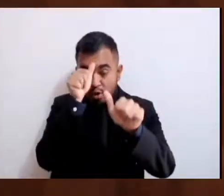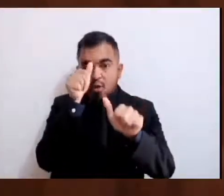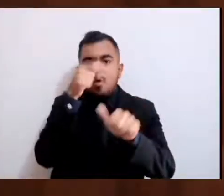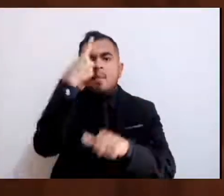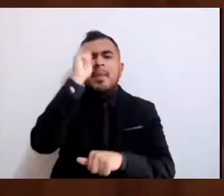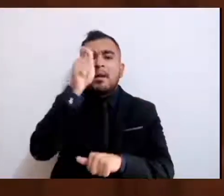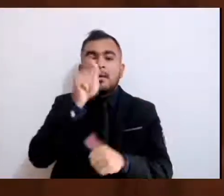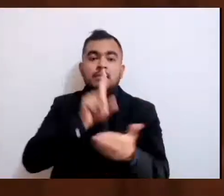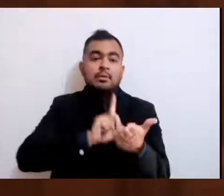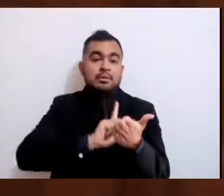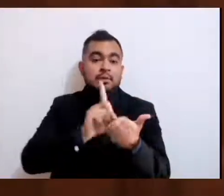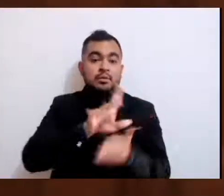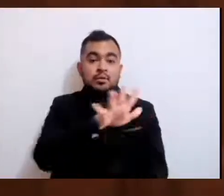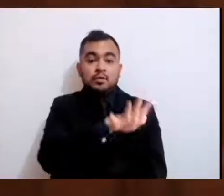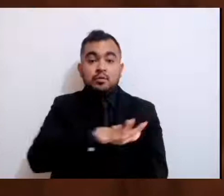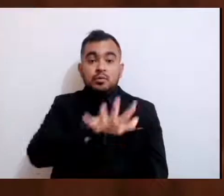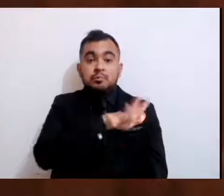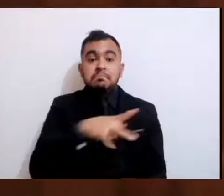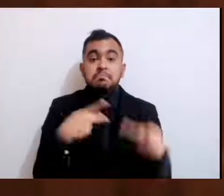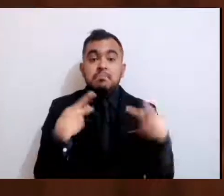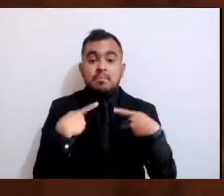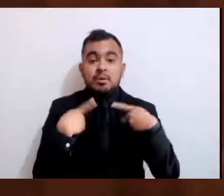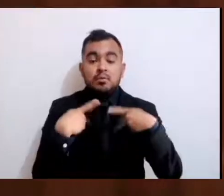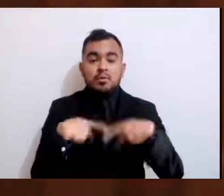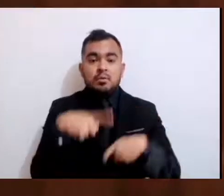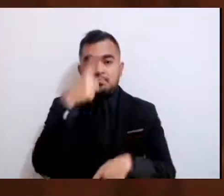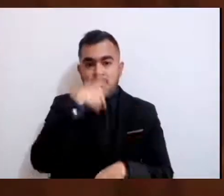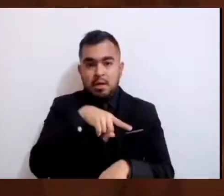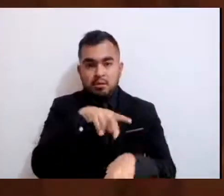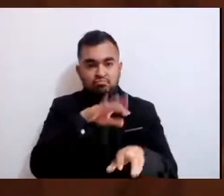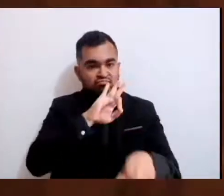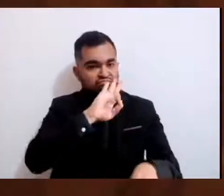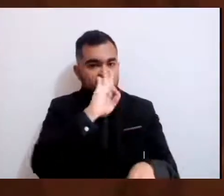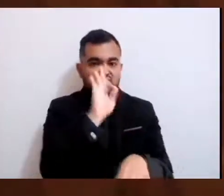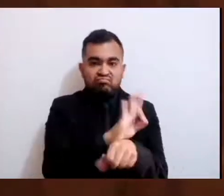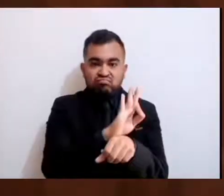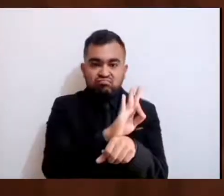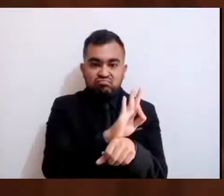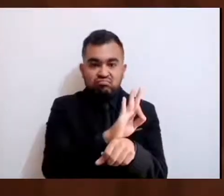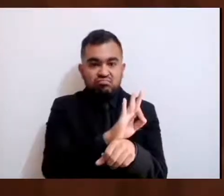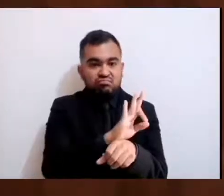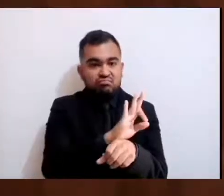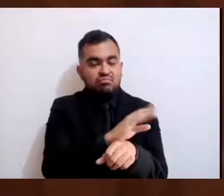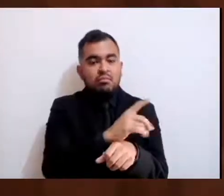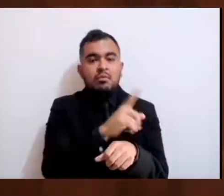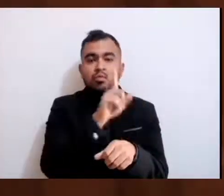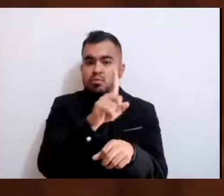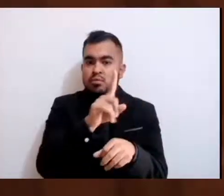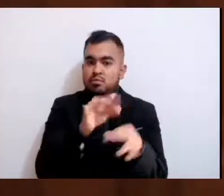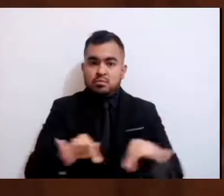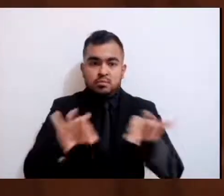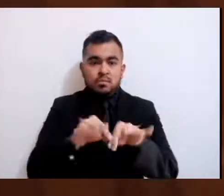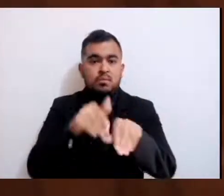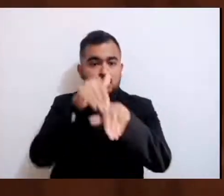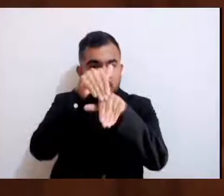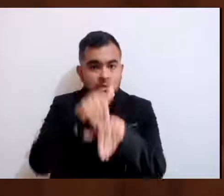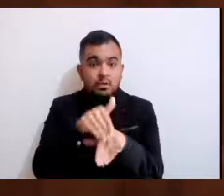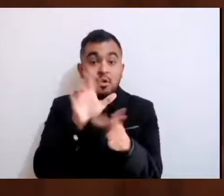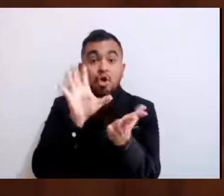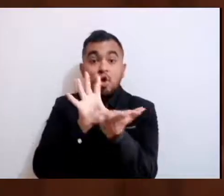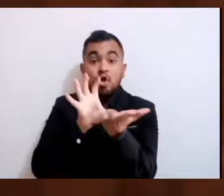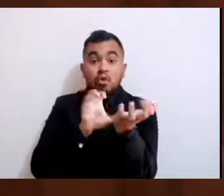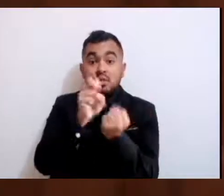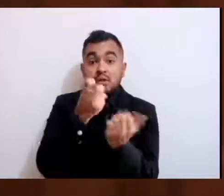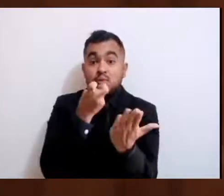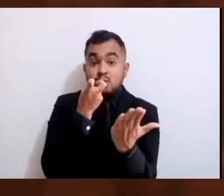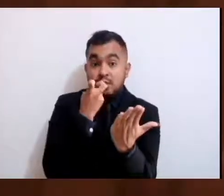de las personas con total respaldo a nuestra Constitución. Pero es